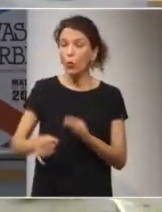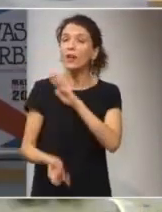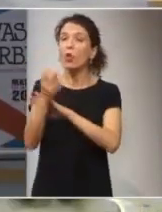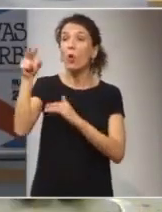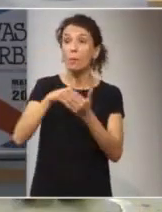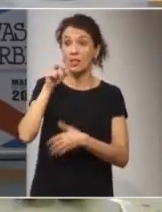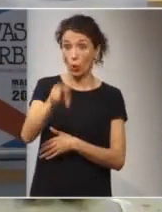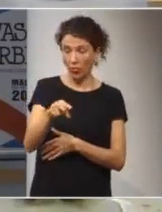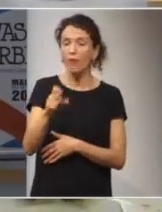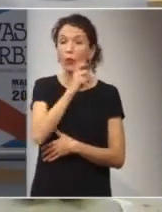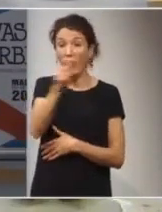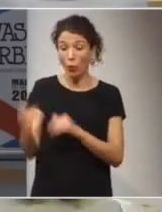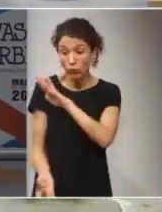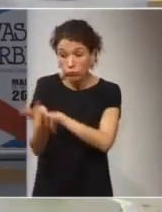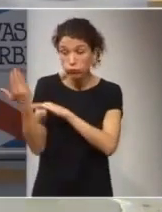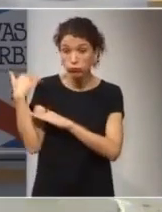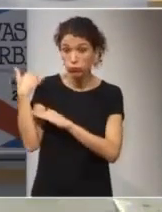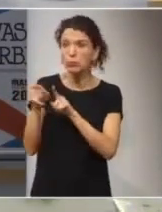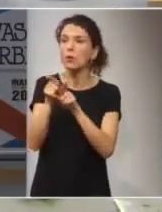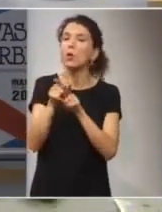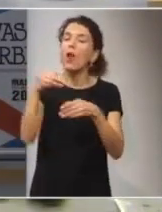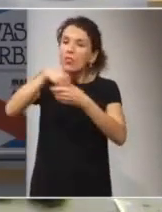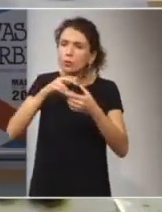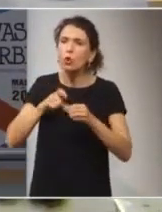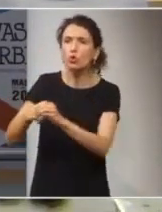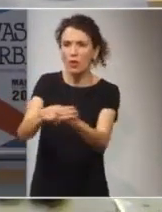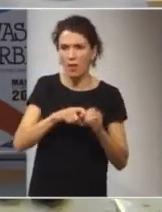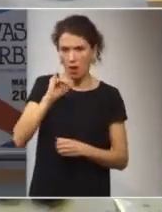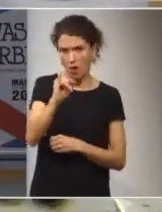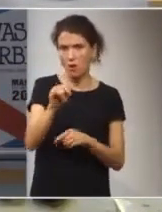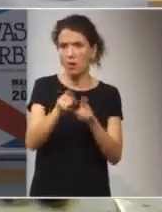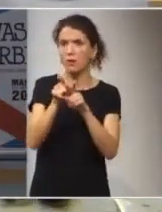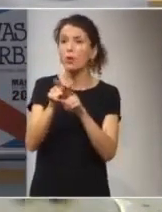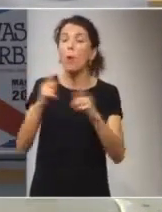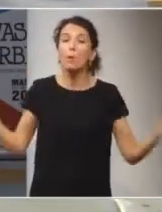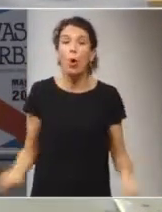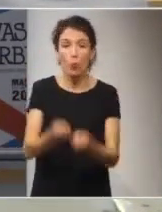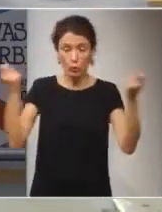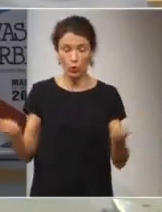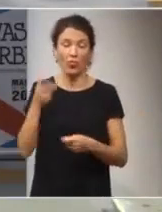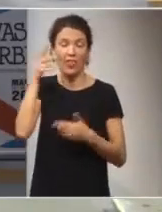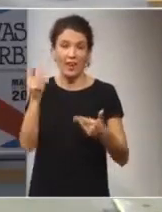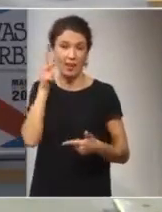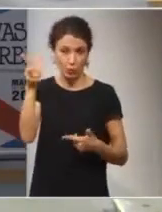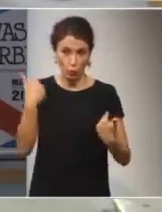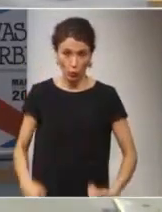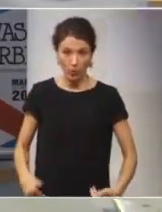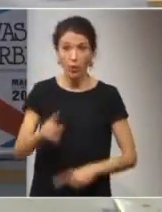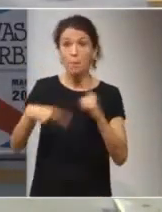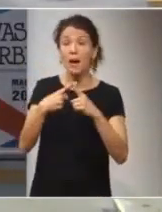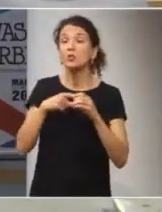la fundación que se sustenta sobre los pilares de la solidaridad, el respecto, la promoción de los derechos humanos, la